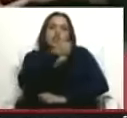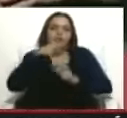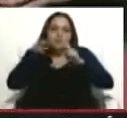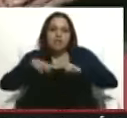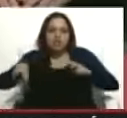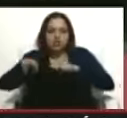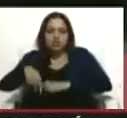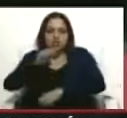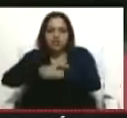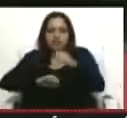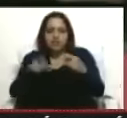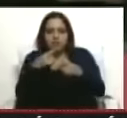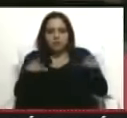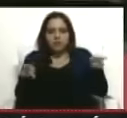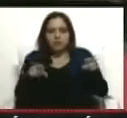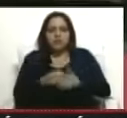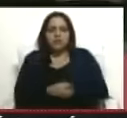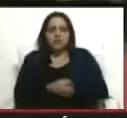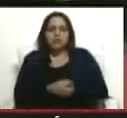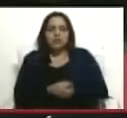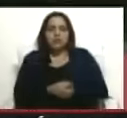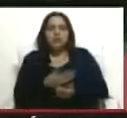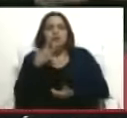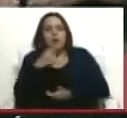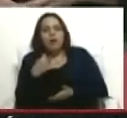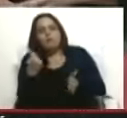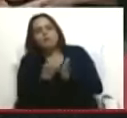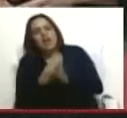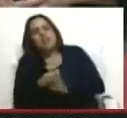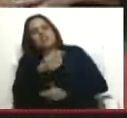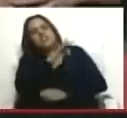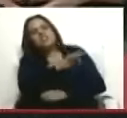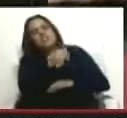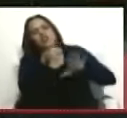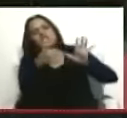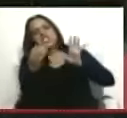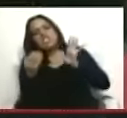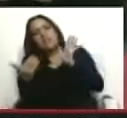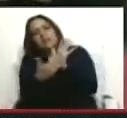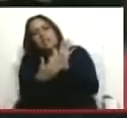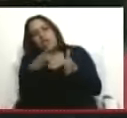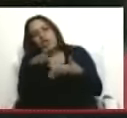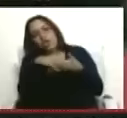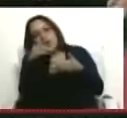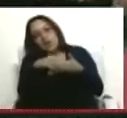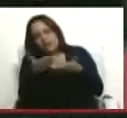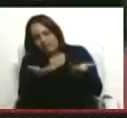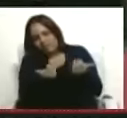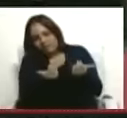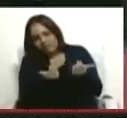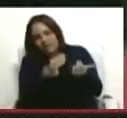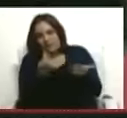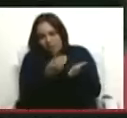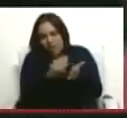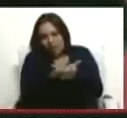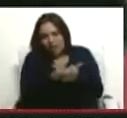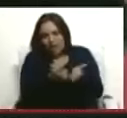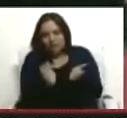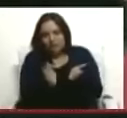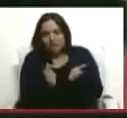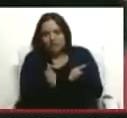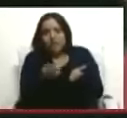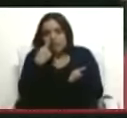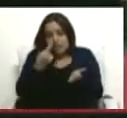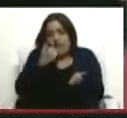Defensa Pública, que a cambio de 360 mil dólares, en este caso, que presuntamente iba a